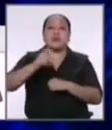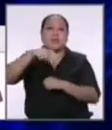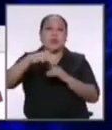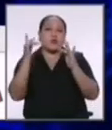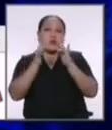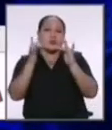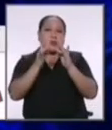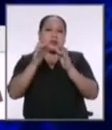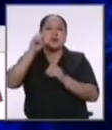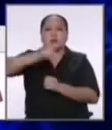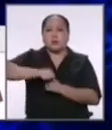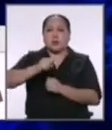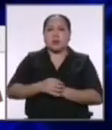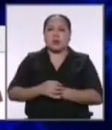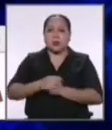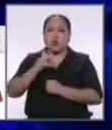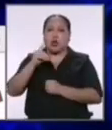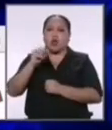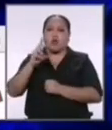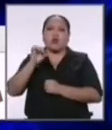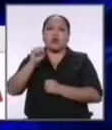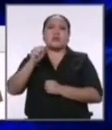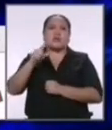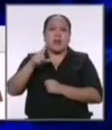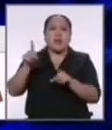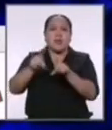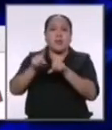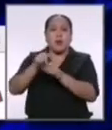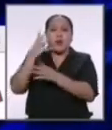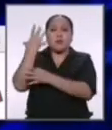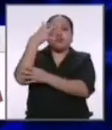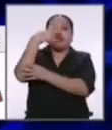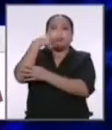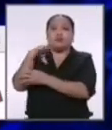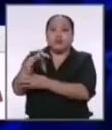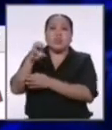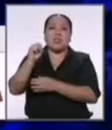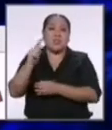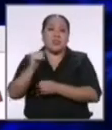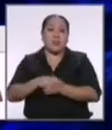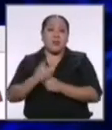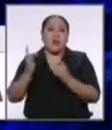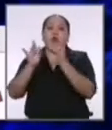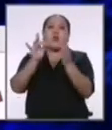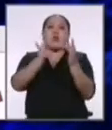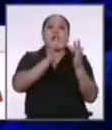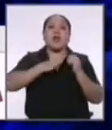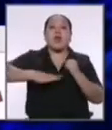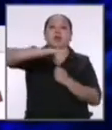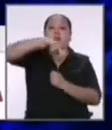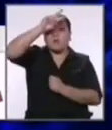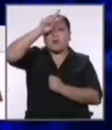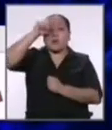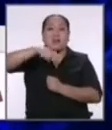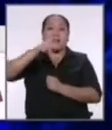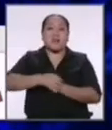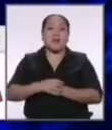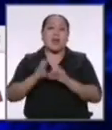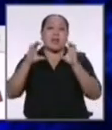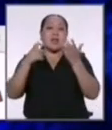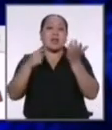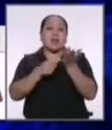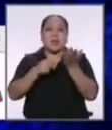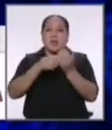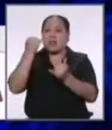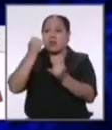internet con la dorsal pero también con el satélite para conectar de forma inmediata a todo el Perú necesitamos cursos técnicos